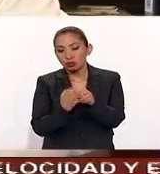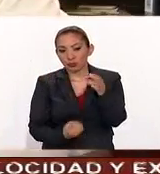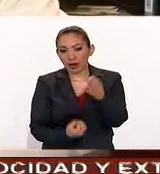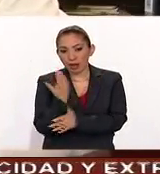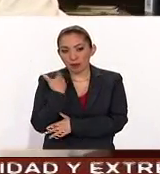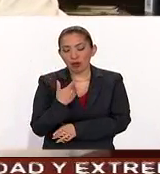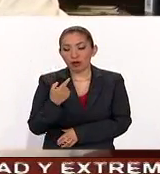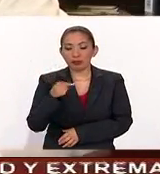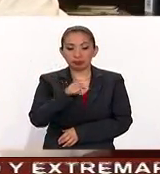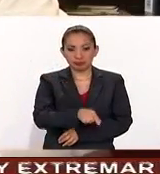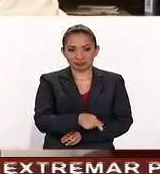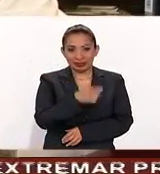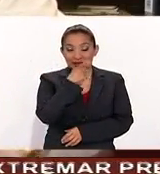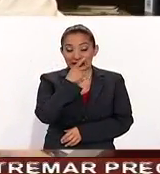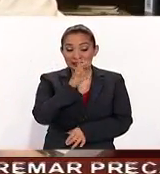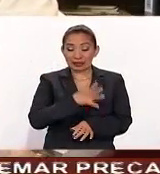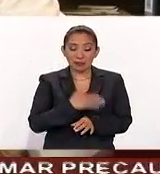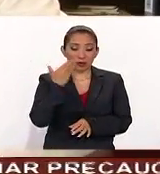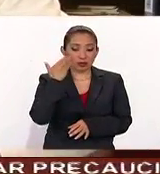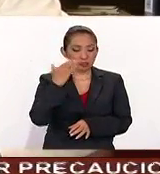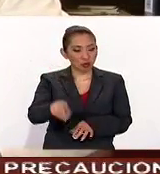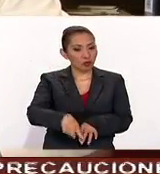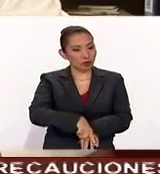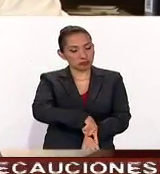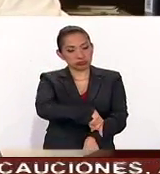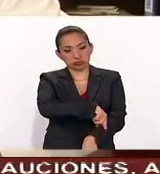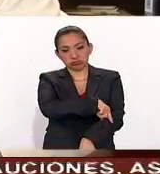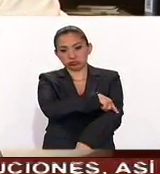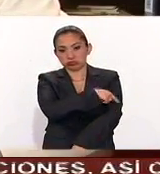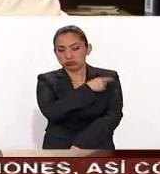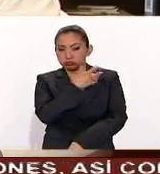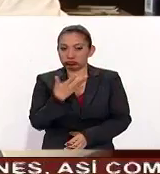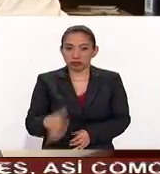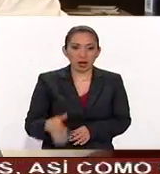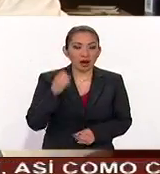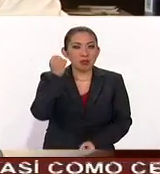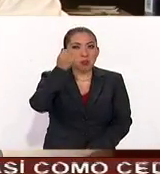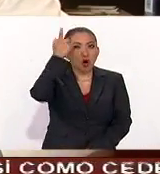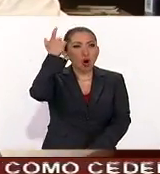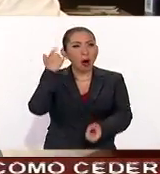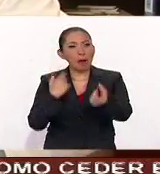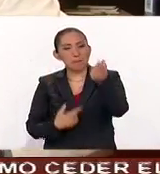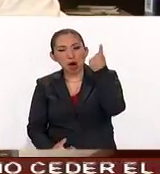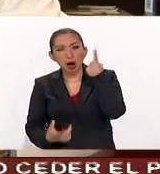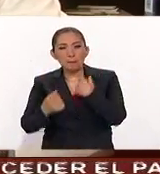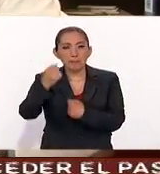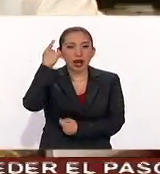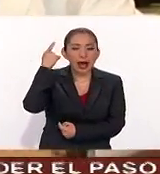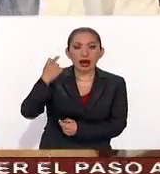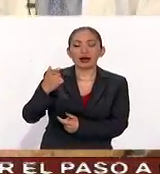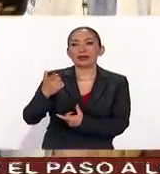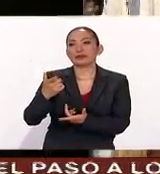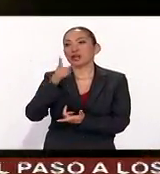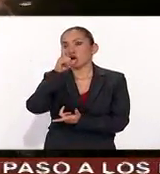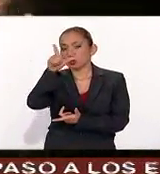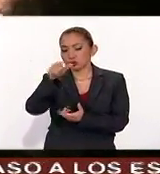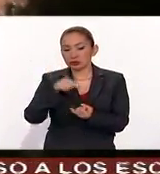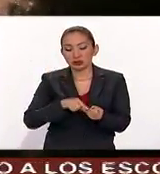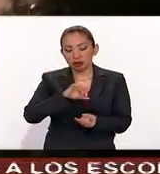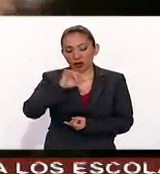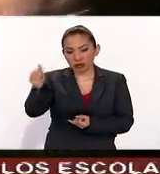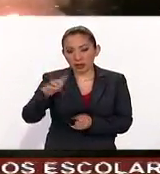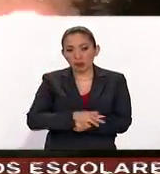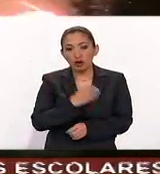Es cuando tenemos un lapso muy largo de fuegos pirotécnicos, esa es una. Y la otra